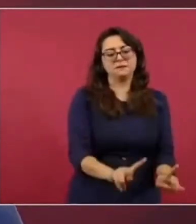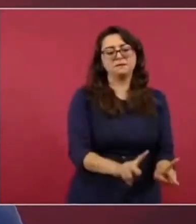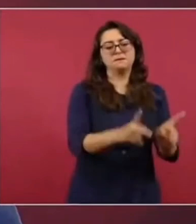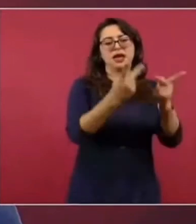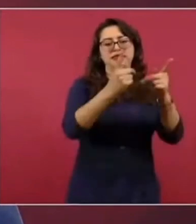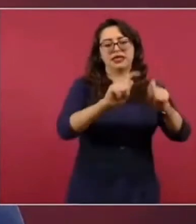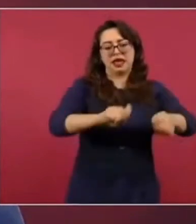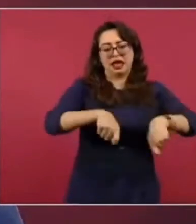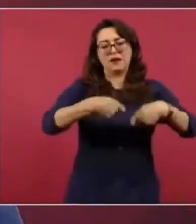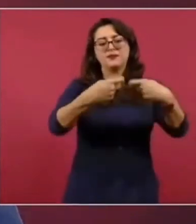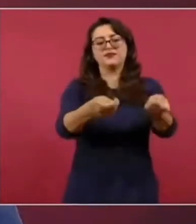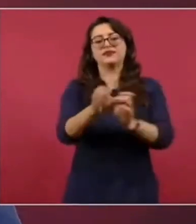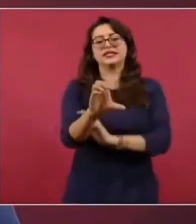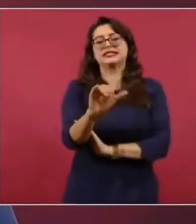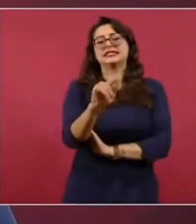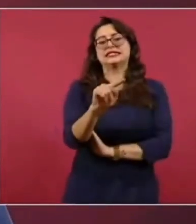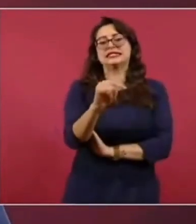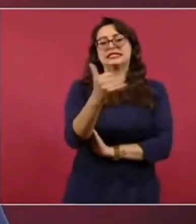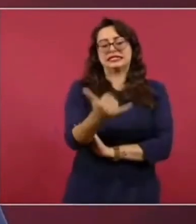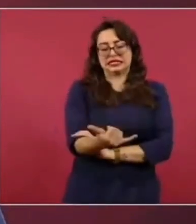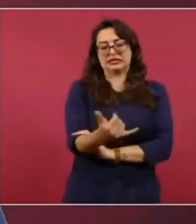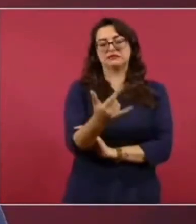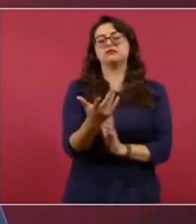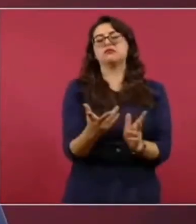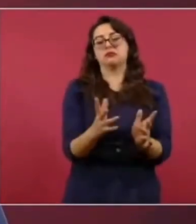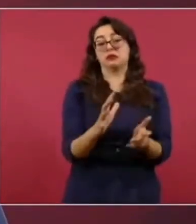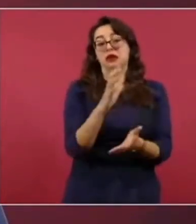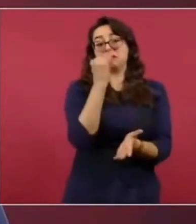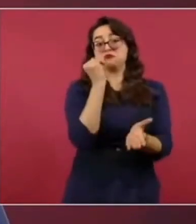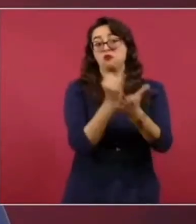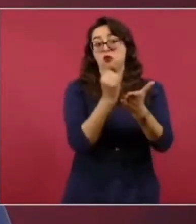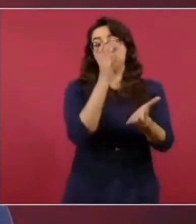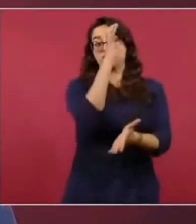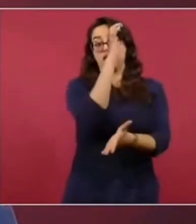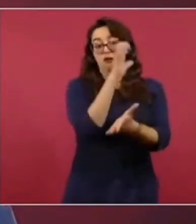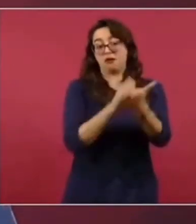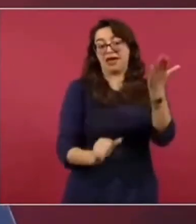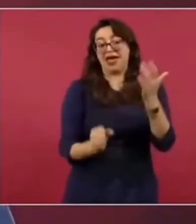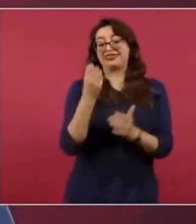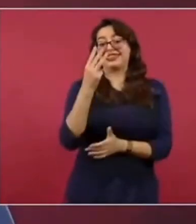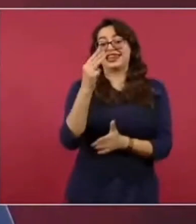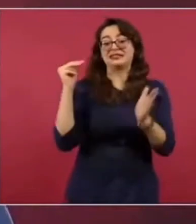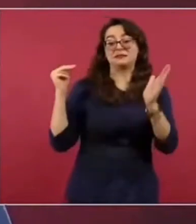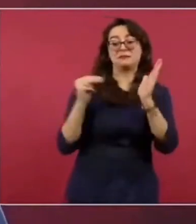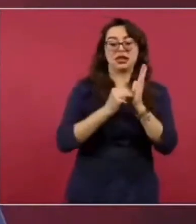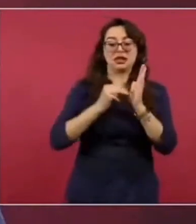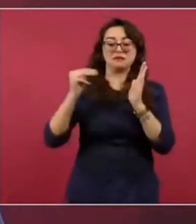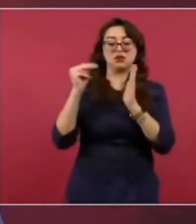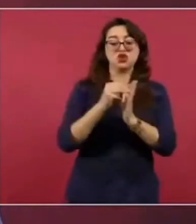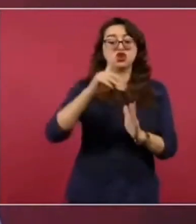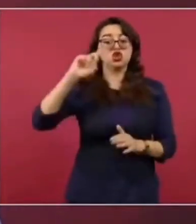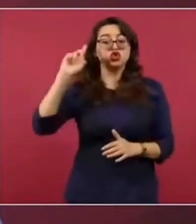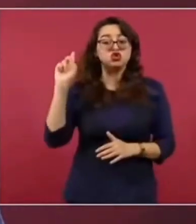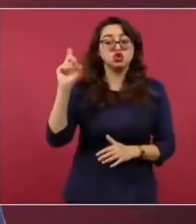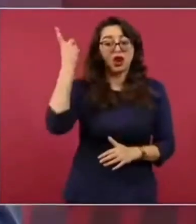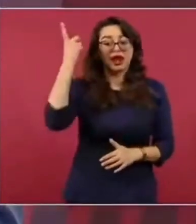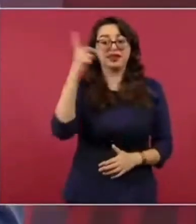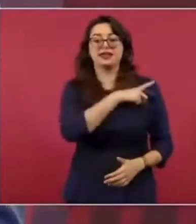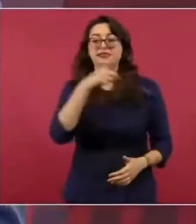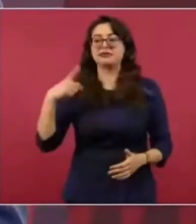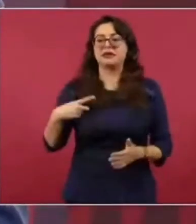Tenían que haber pagado como tres mil millones de dólares de impuestos. Y no pagaron ni un centavo.